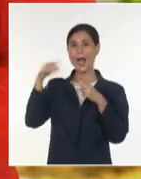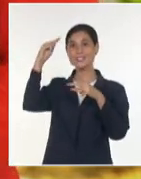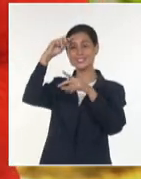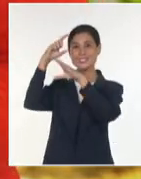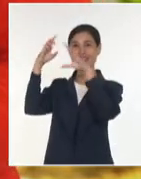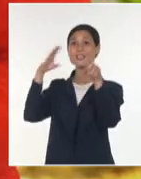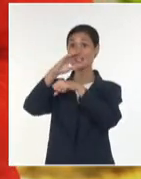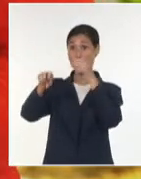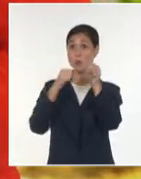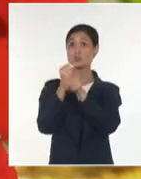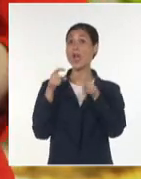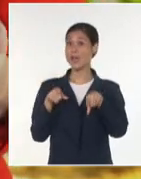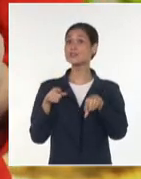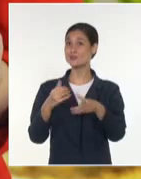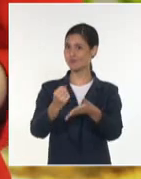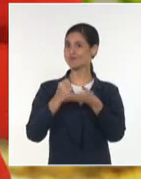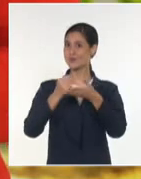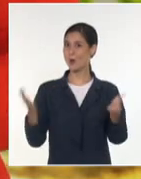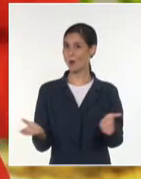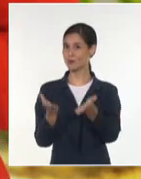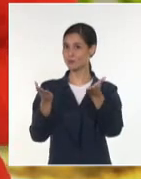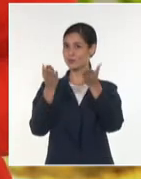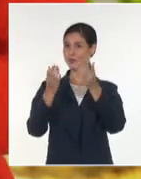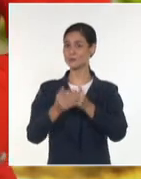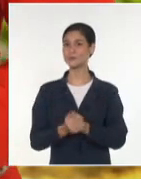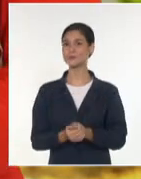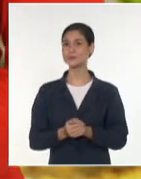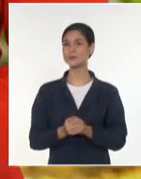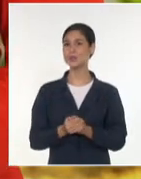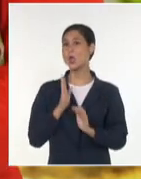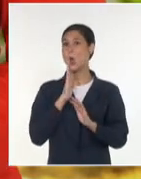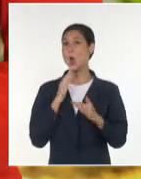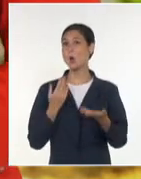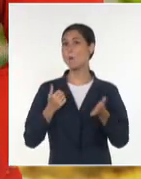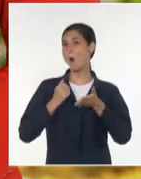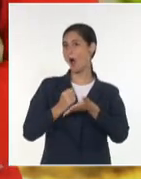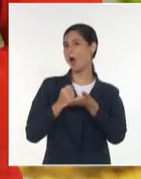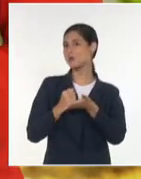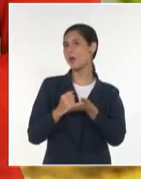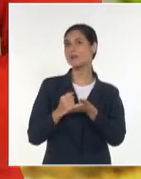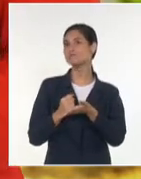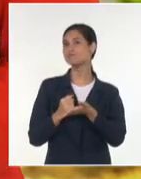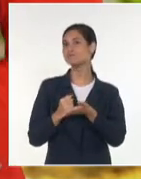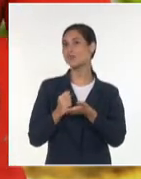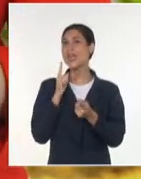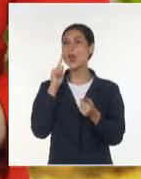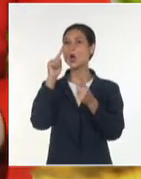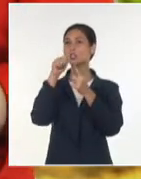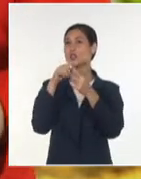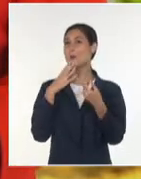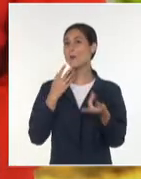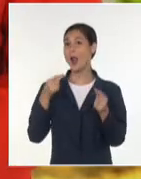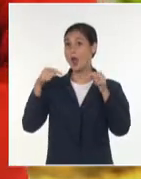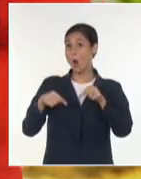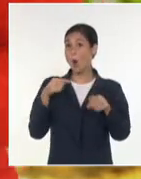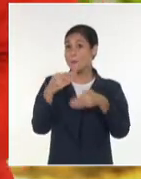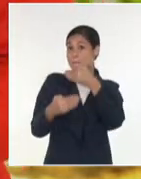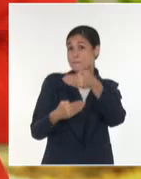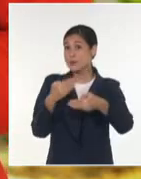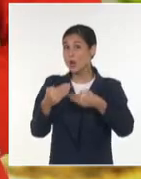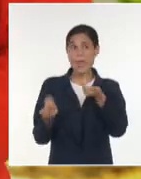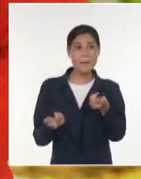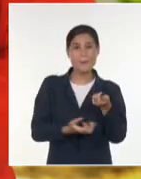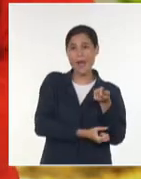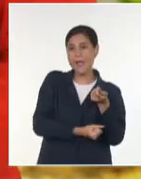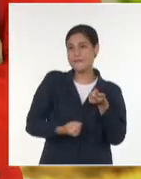más complejas. ¿De qué manera apoyar entonces estas iniciativas? ¿Cuáles son en la actualidad algunos de los retos para el